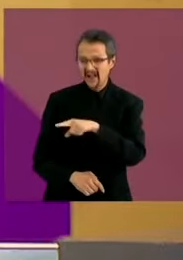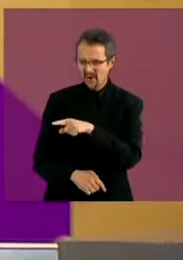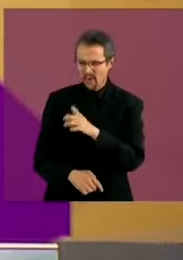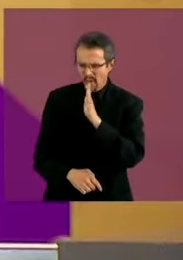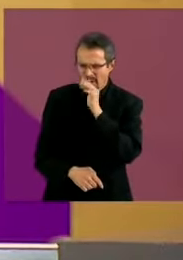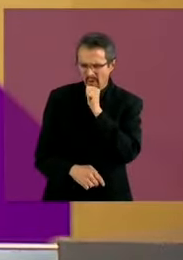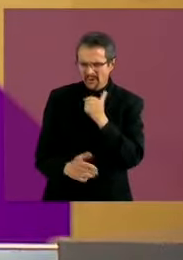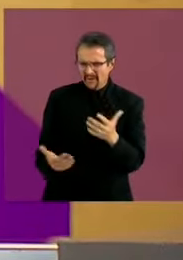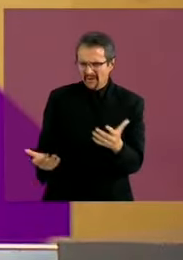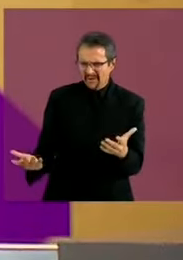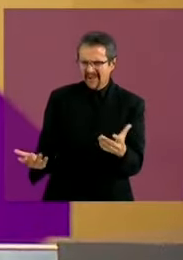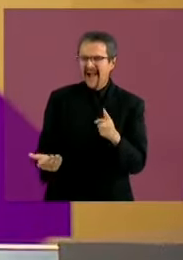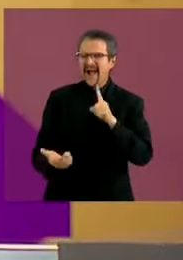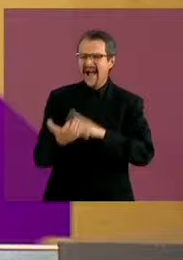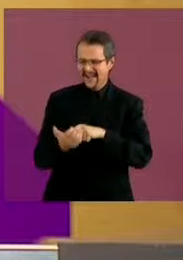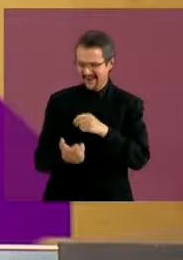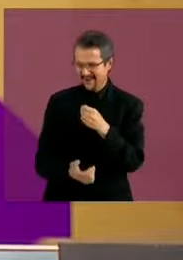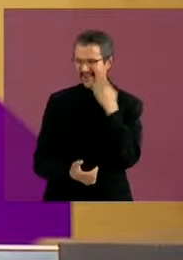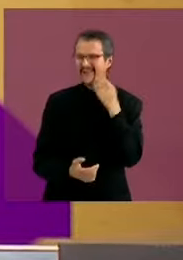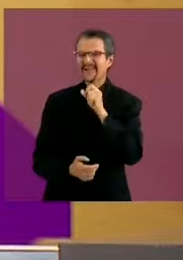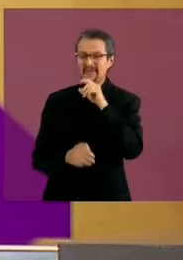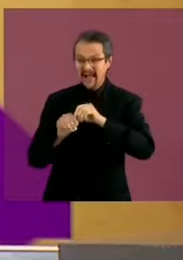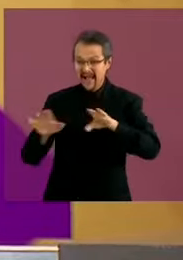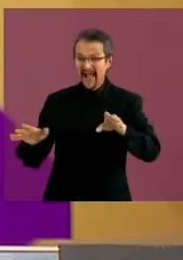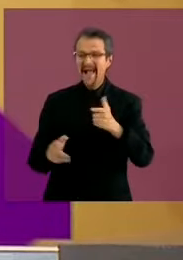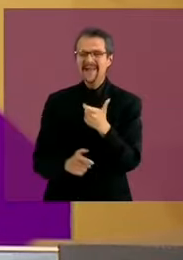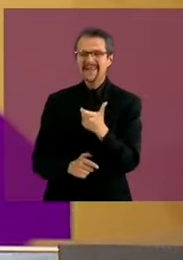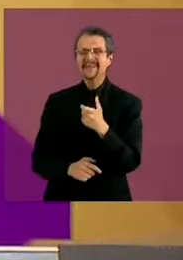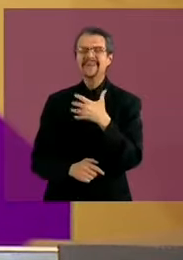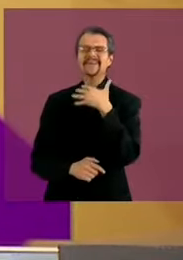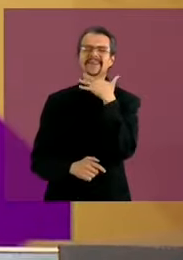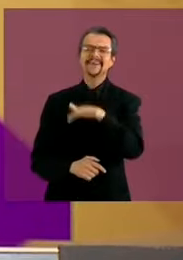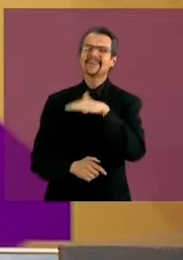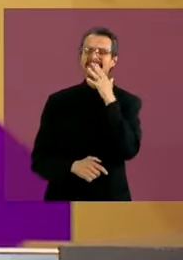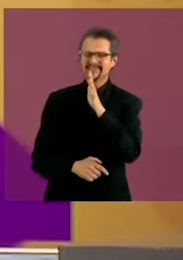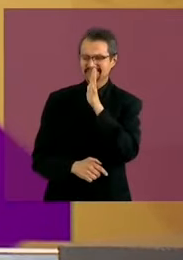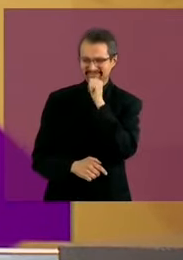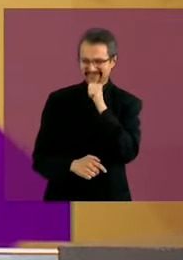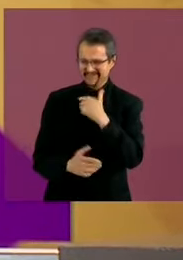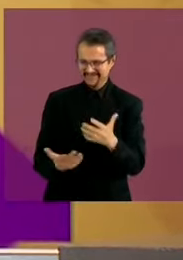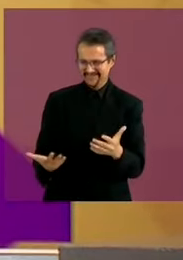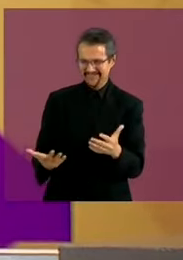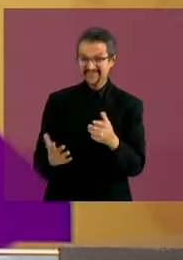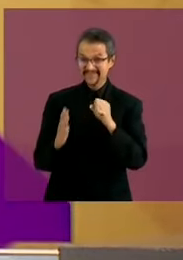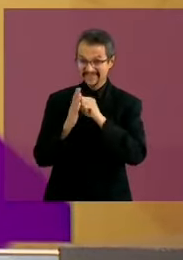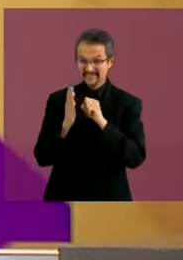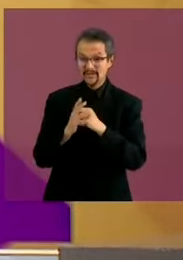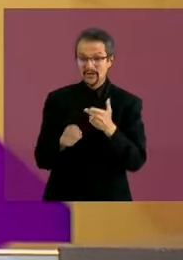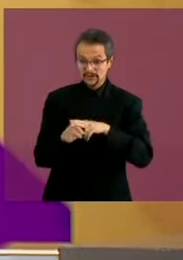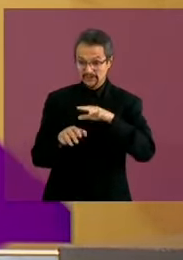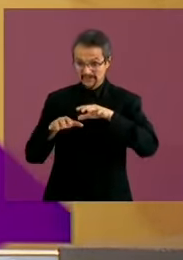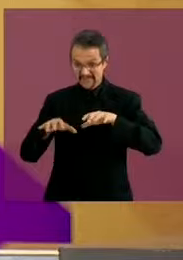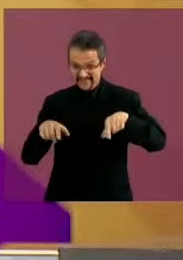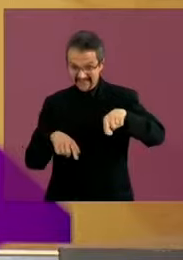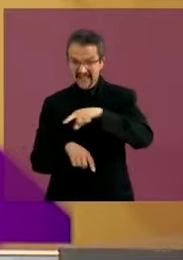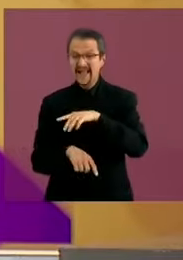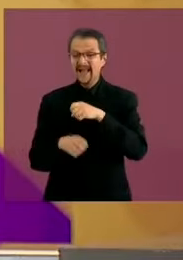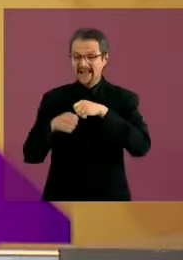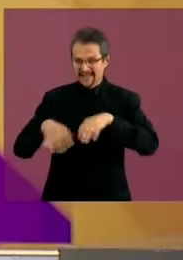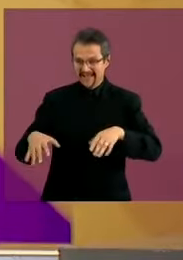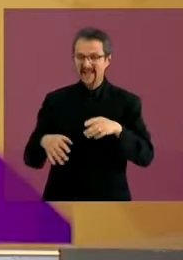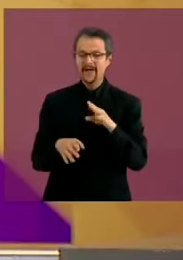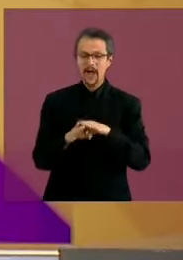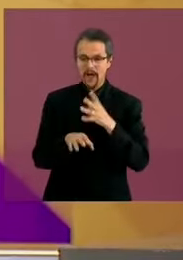dinero ilegal y que luego, desgraciadamente, eso le cuesta a los mexicanos. El sistema de salud lo vamos a actualizar con tecnología. ¿Por qué también las